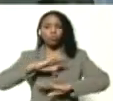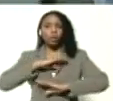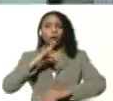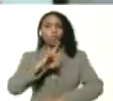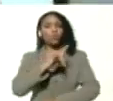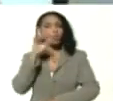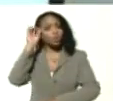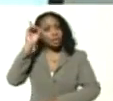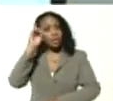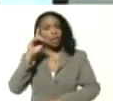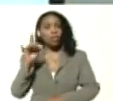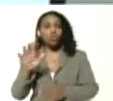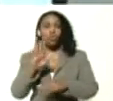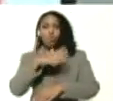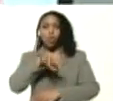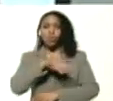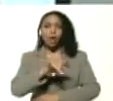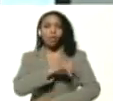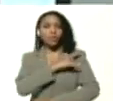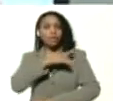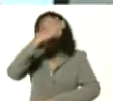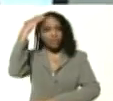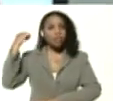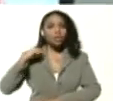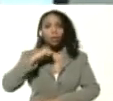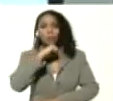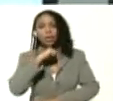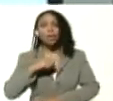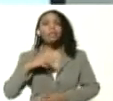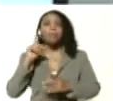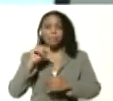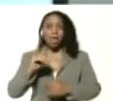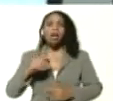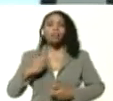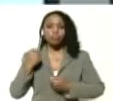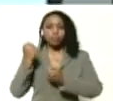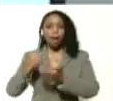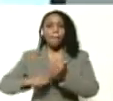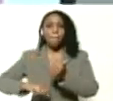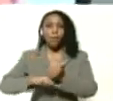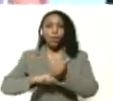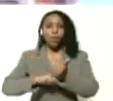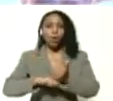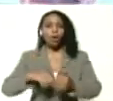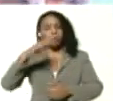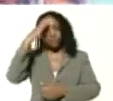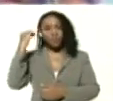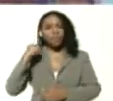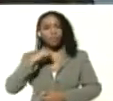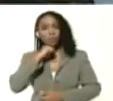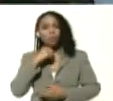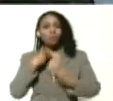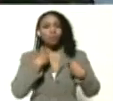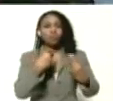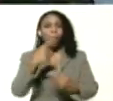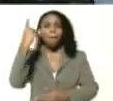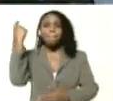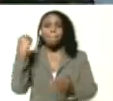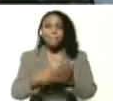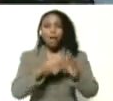universitarios donde la universidad Francisco de Miranda también fue beneficiada en el caso de la Francisco de Miranda beneficiamos a 1